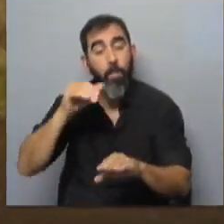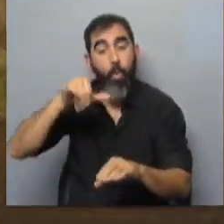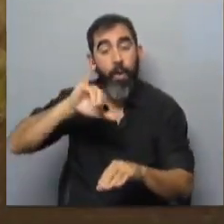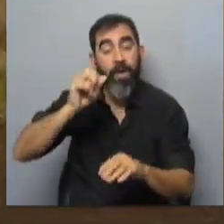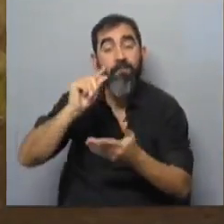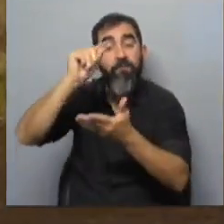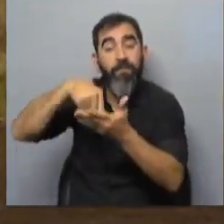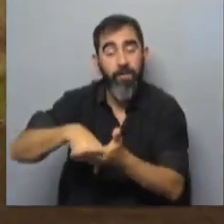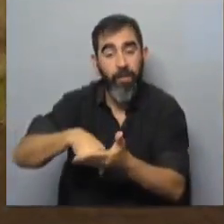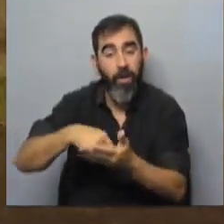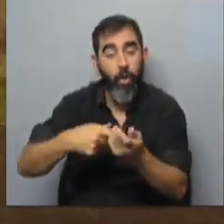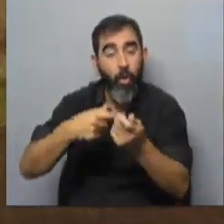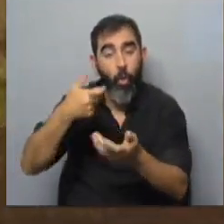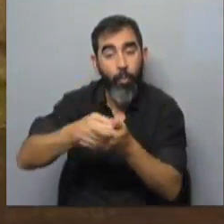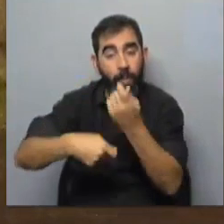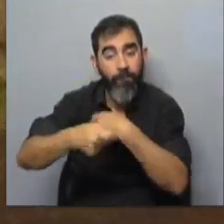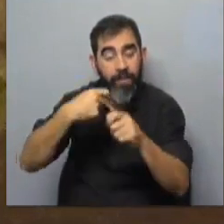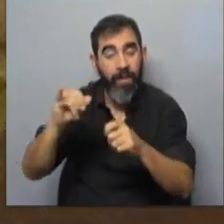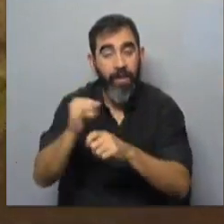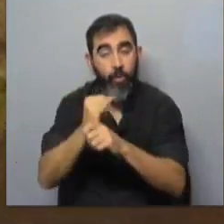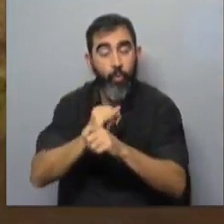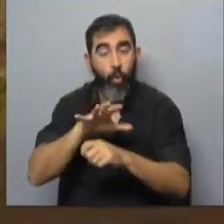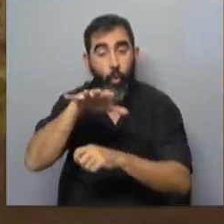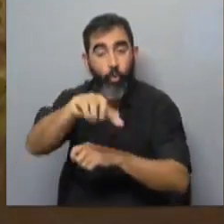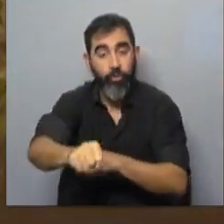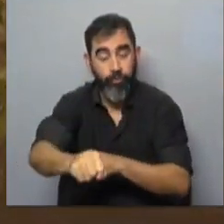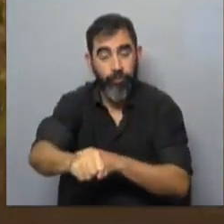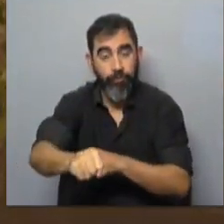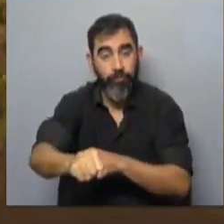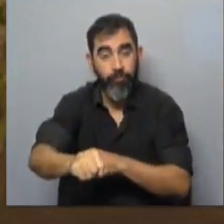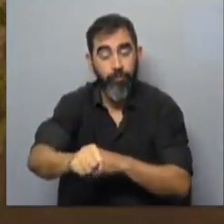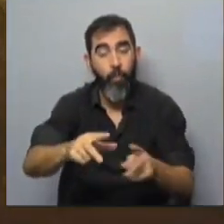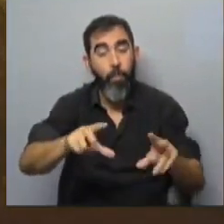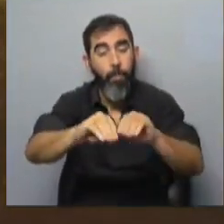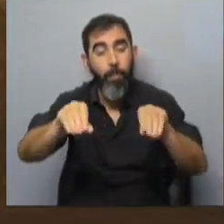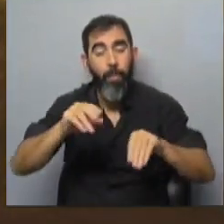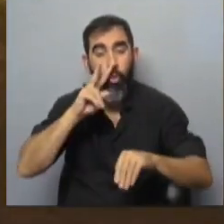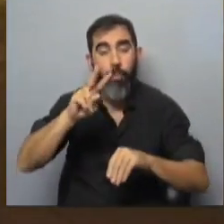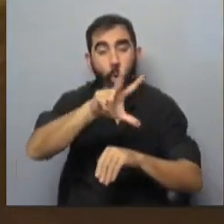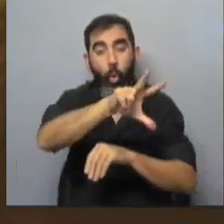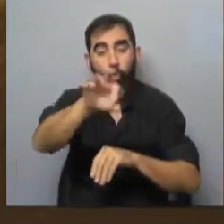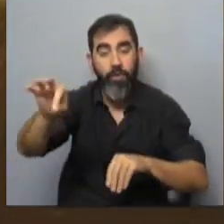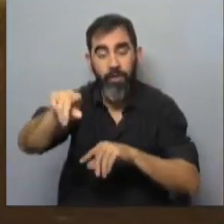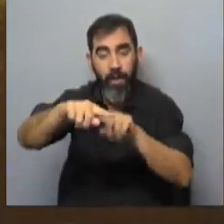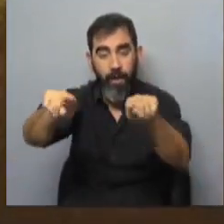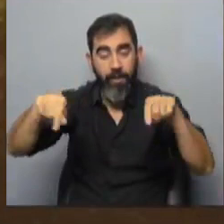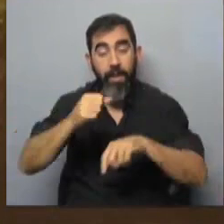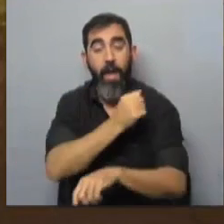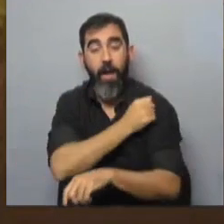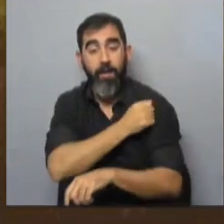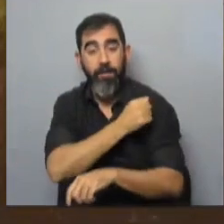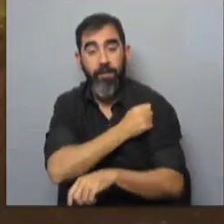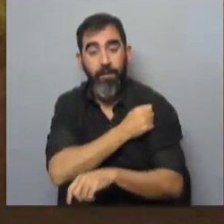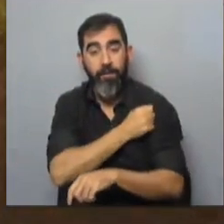firmó un contrato de compra-venta con el Instituto Nacional de Colonización por un predio de 2.800 hectáreas en Artigas,